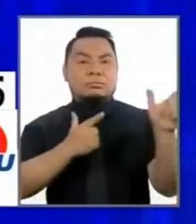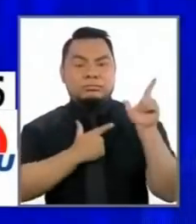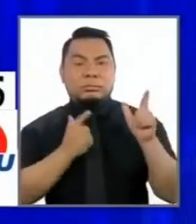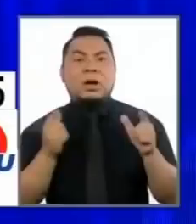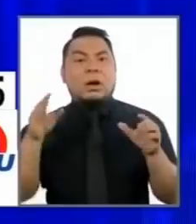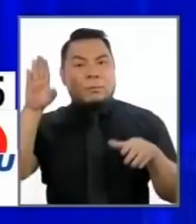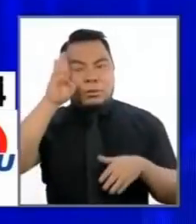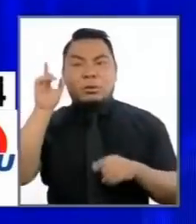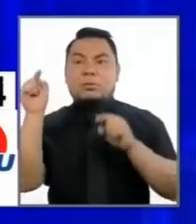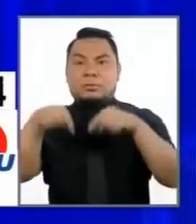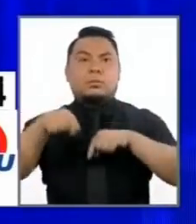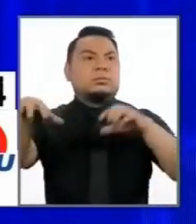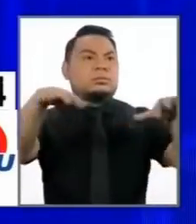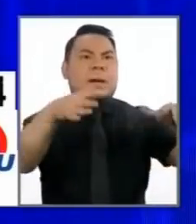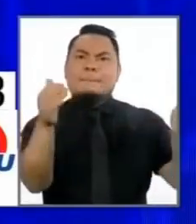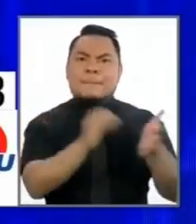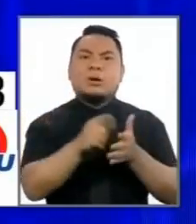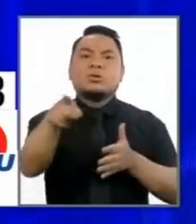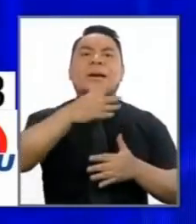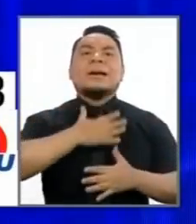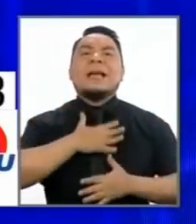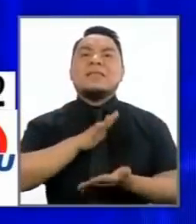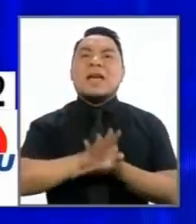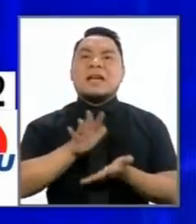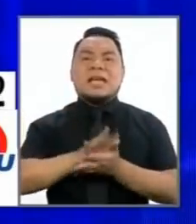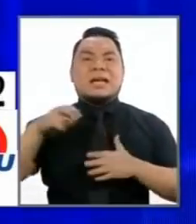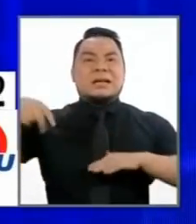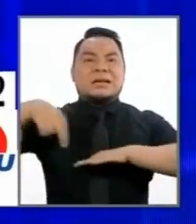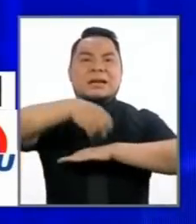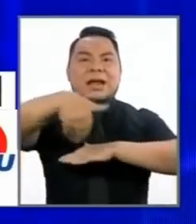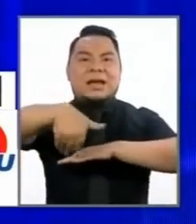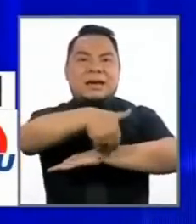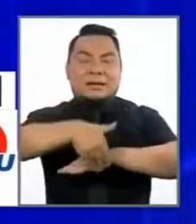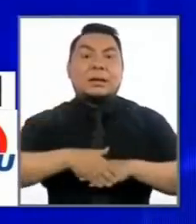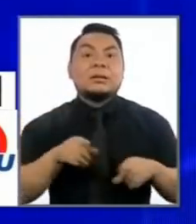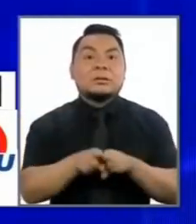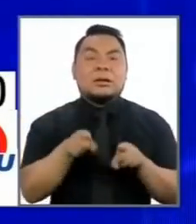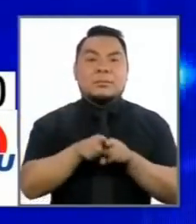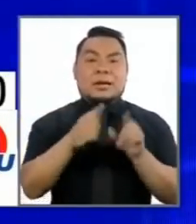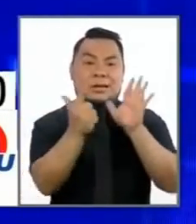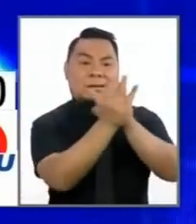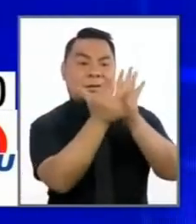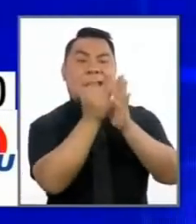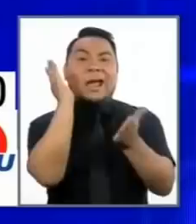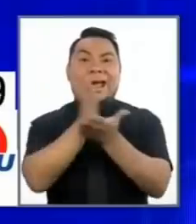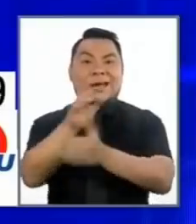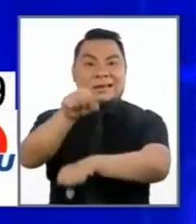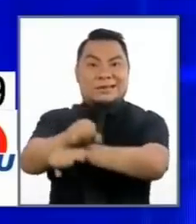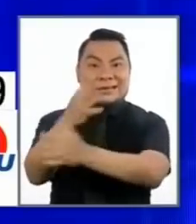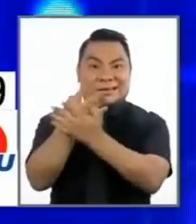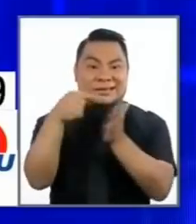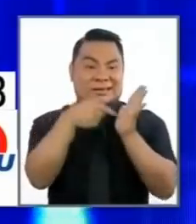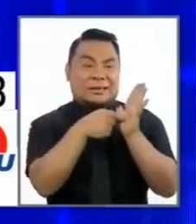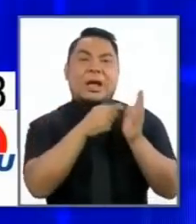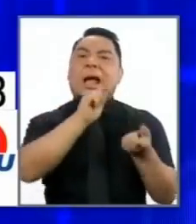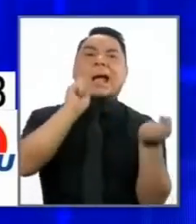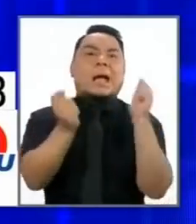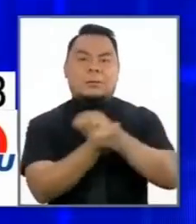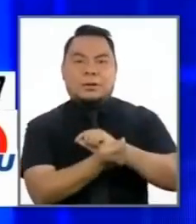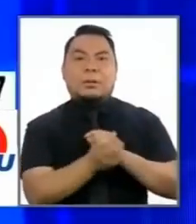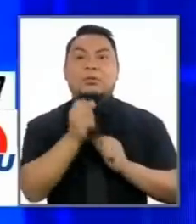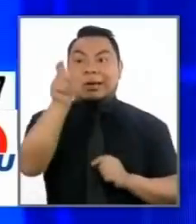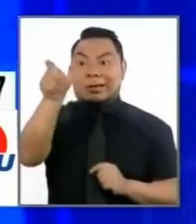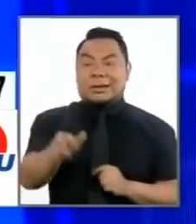del orden para tu tranquilidad pero además vamos a modificar el código penal para que los delincuentes que reincidan